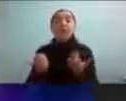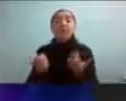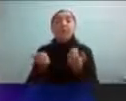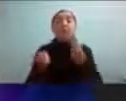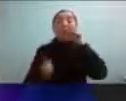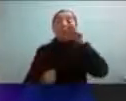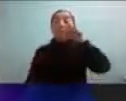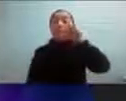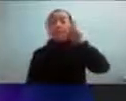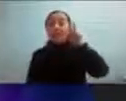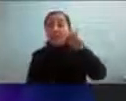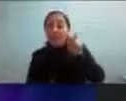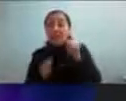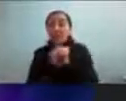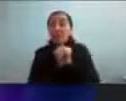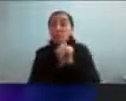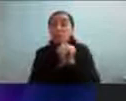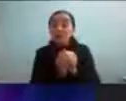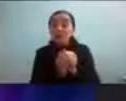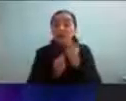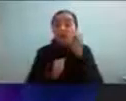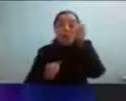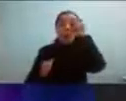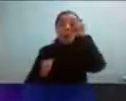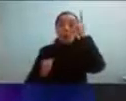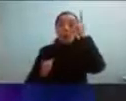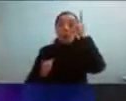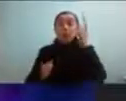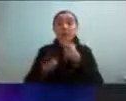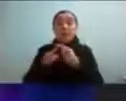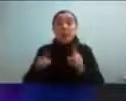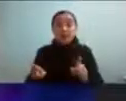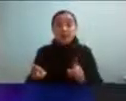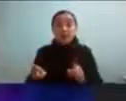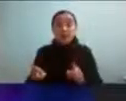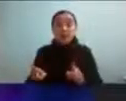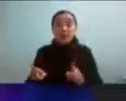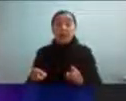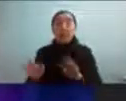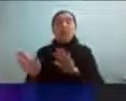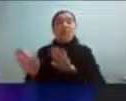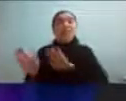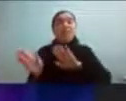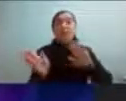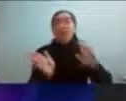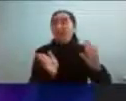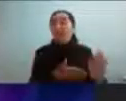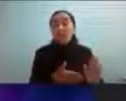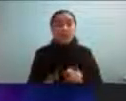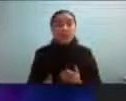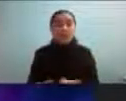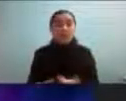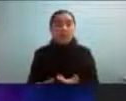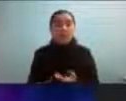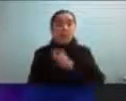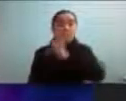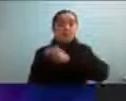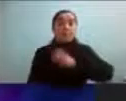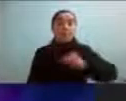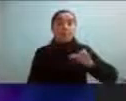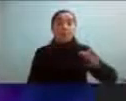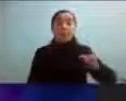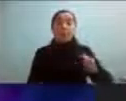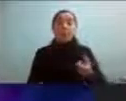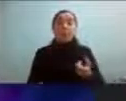digamos un acompañamiento y una comprensión diferente y a veces muchas veces son dejadas de lado justamente porque esas personas tienen un digamos